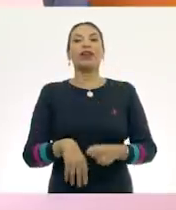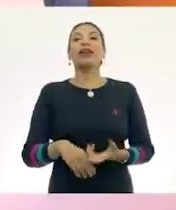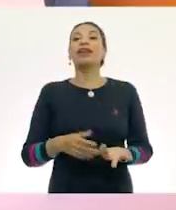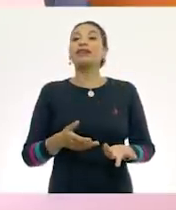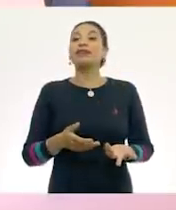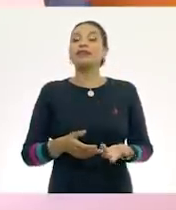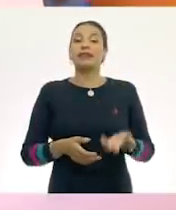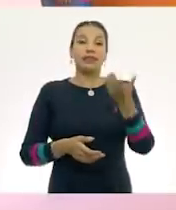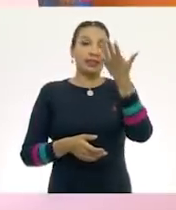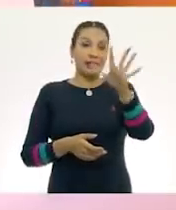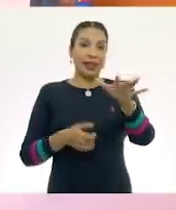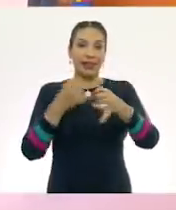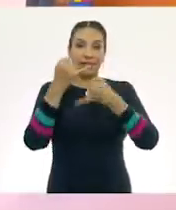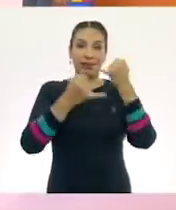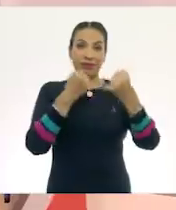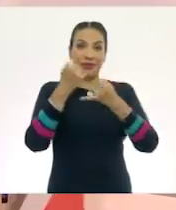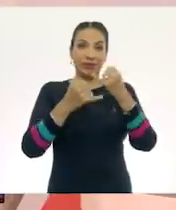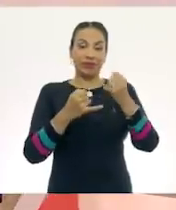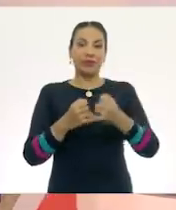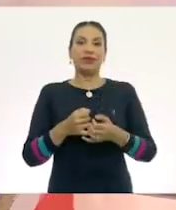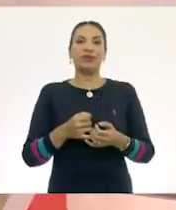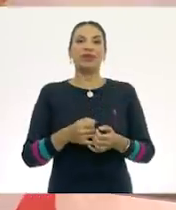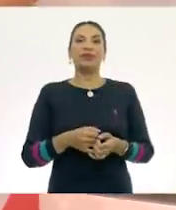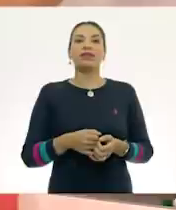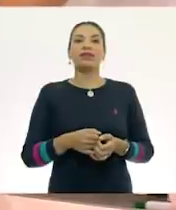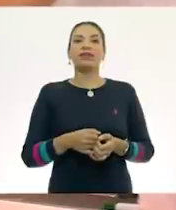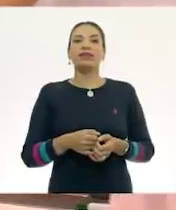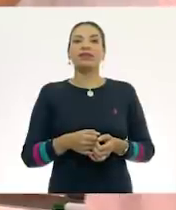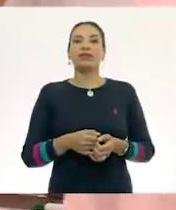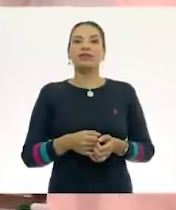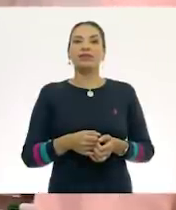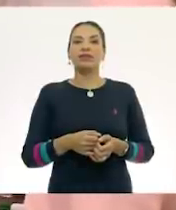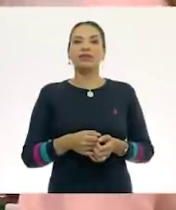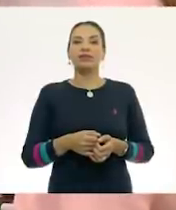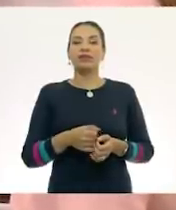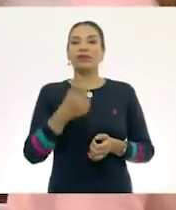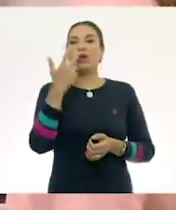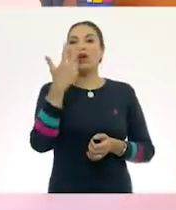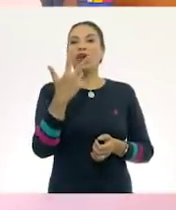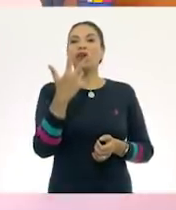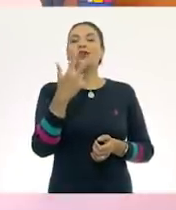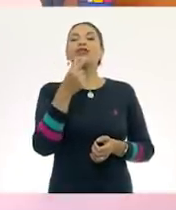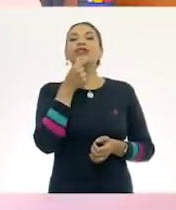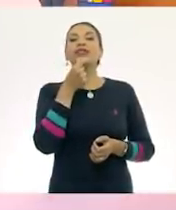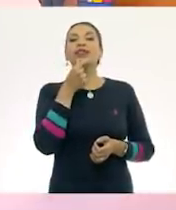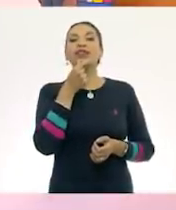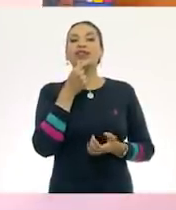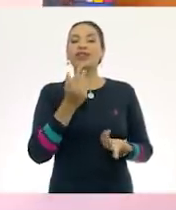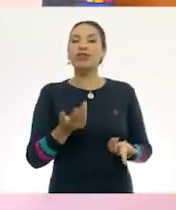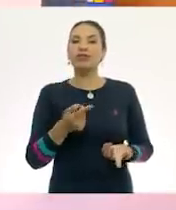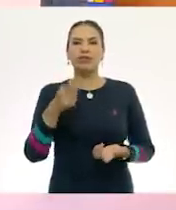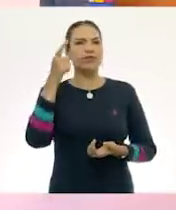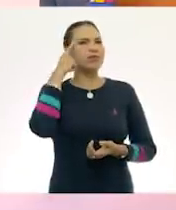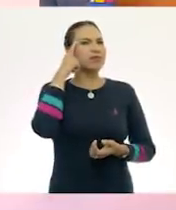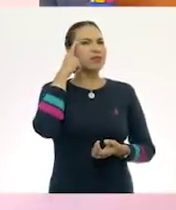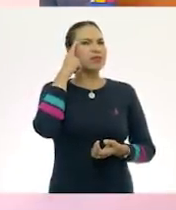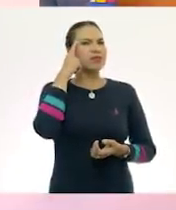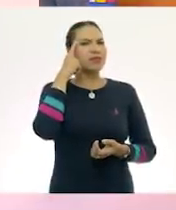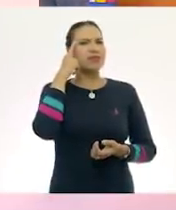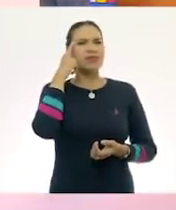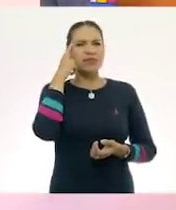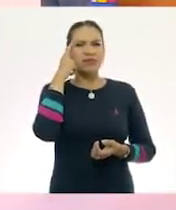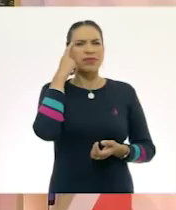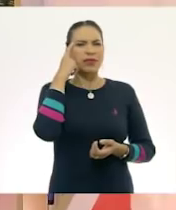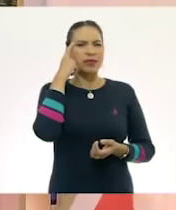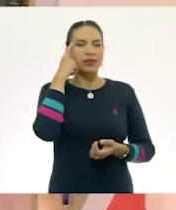Son diez juguetes y son ocho niños. Piénsalo, piénsalo,